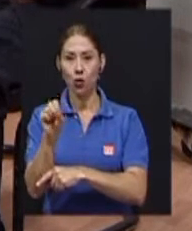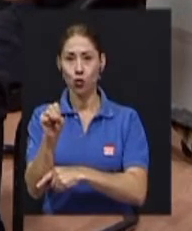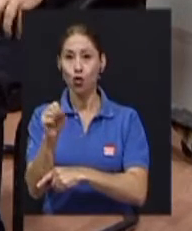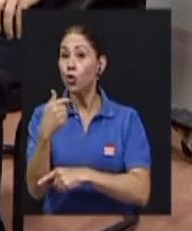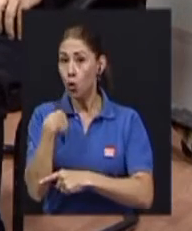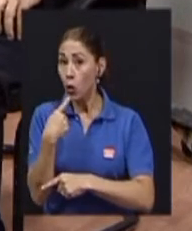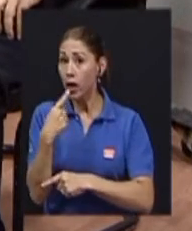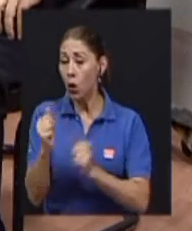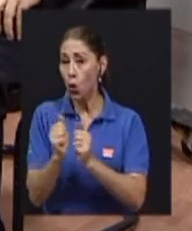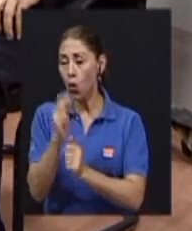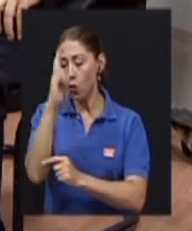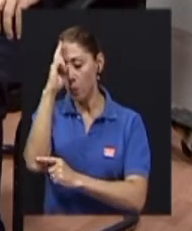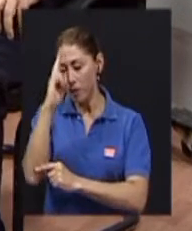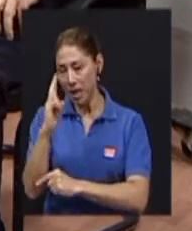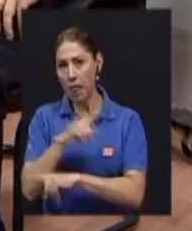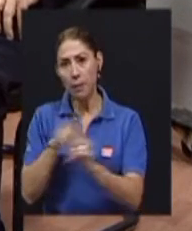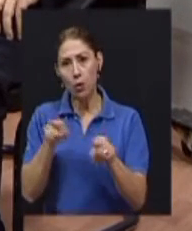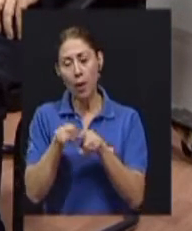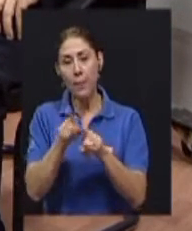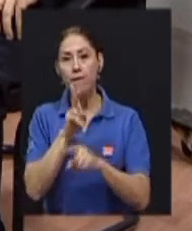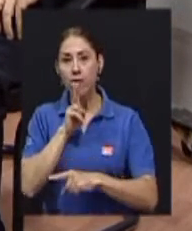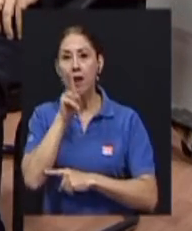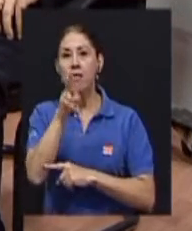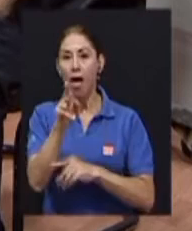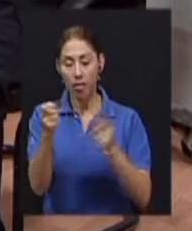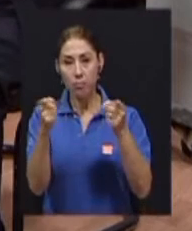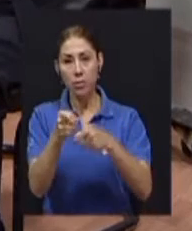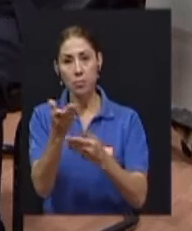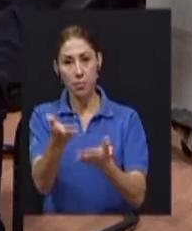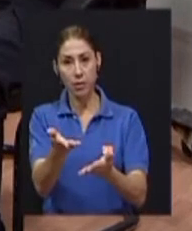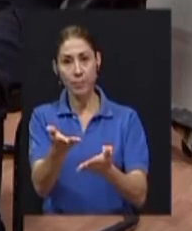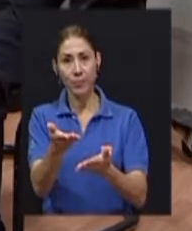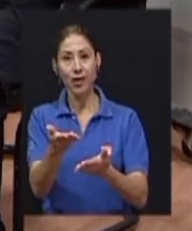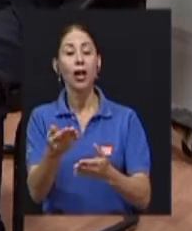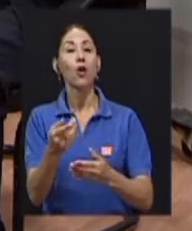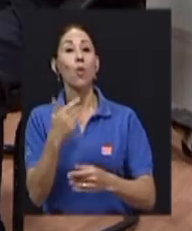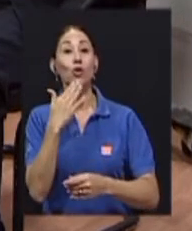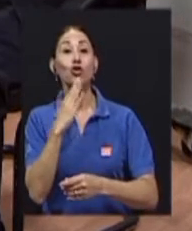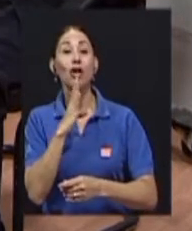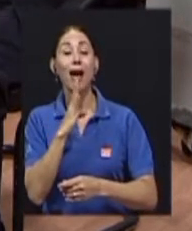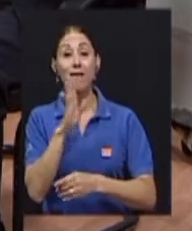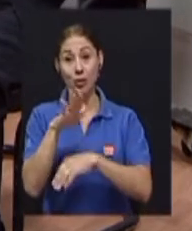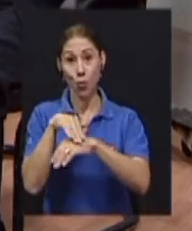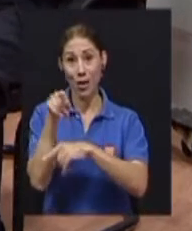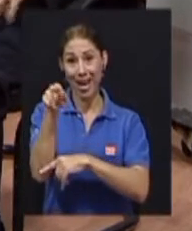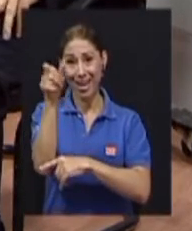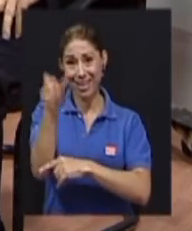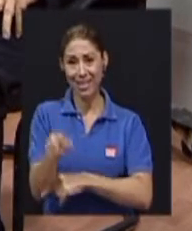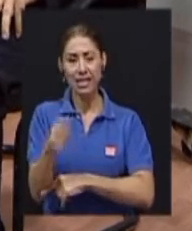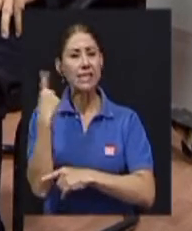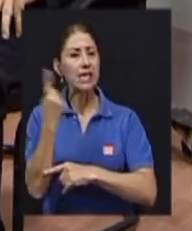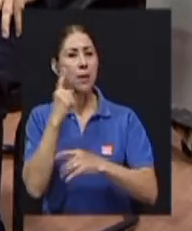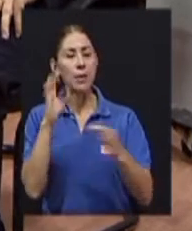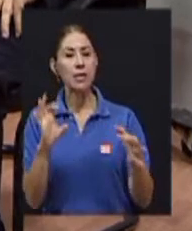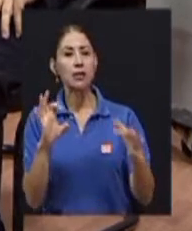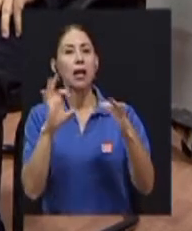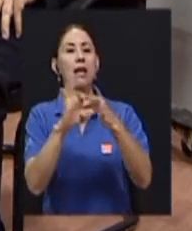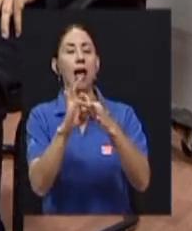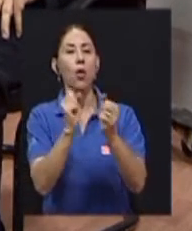realidad, como un hecho, que está ligado generalmente a obras grandes.